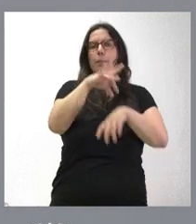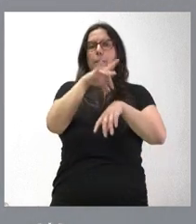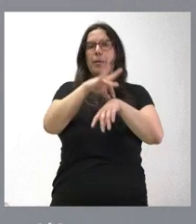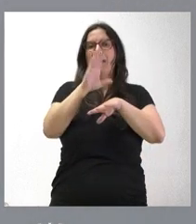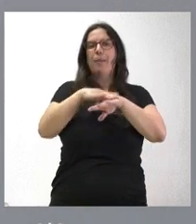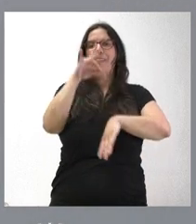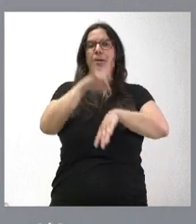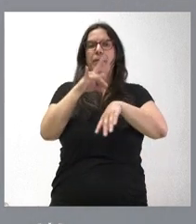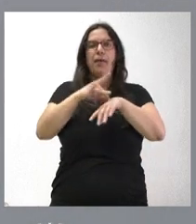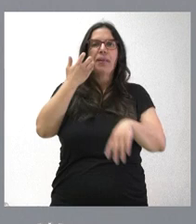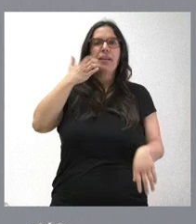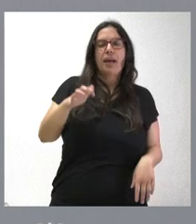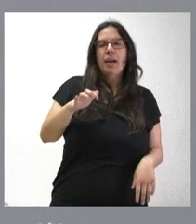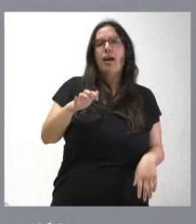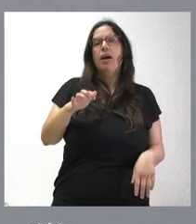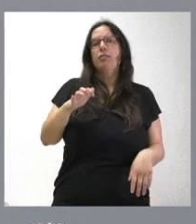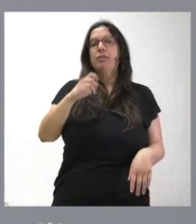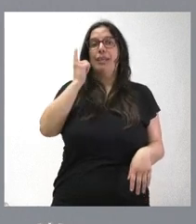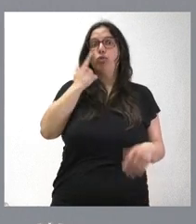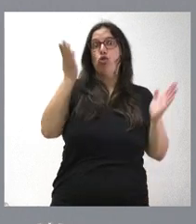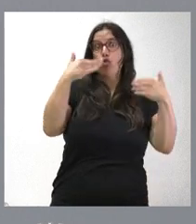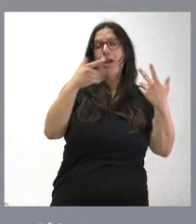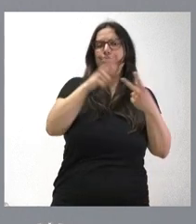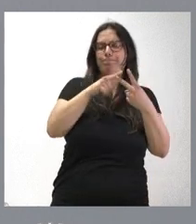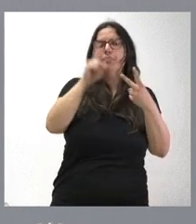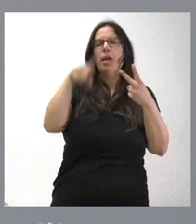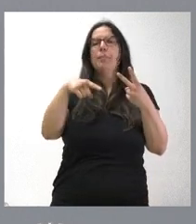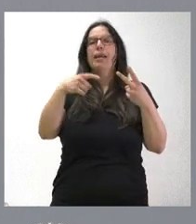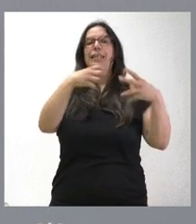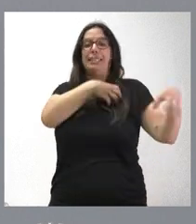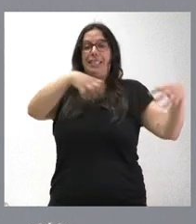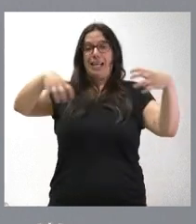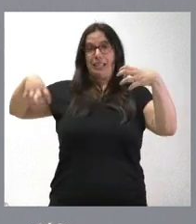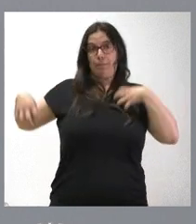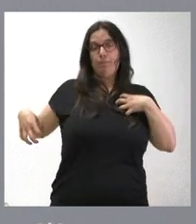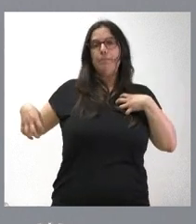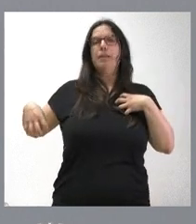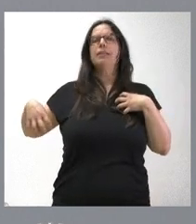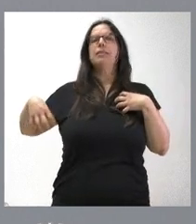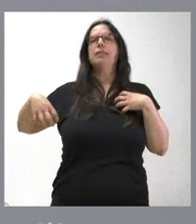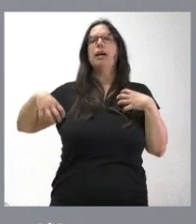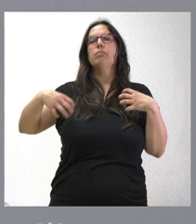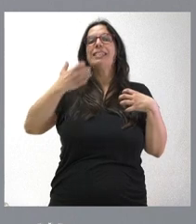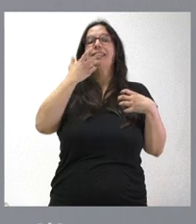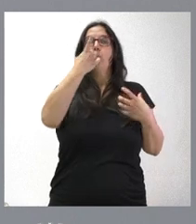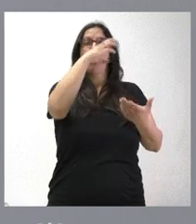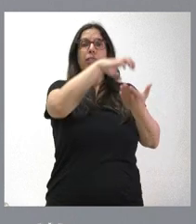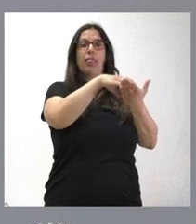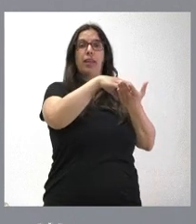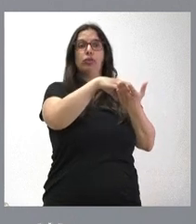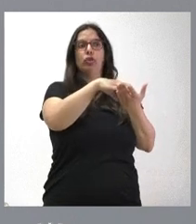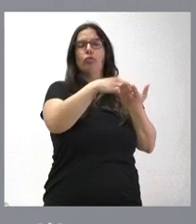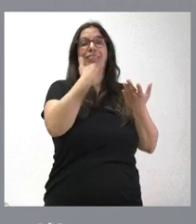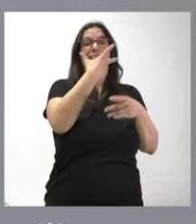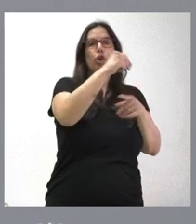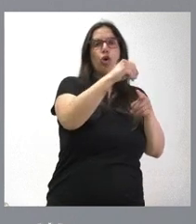las enfermedades raras y, sin diagnóstico, para el trasplante de órgano sólido desestimado por parte de un centro trasplantador en la comunidad,